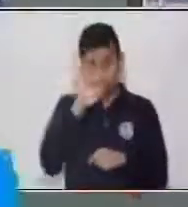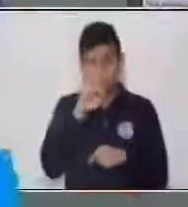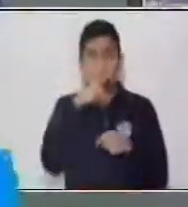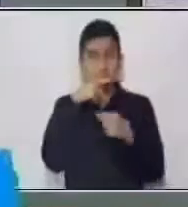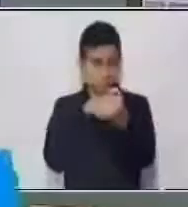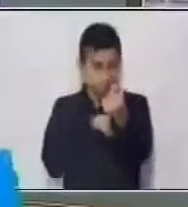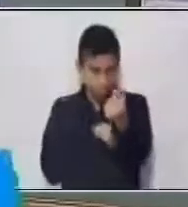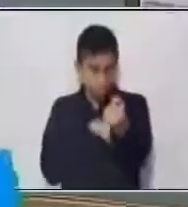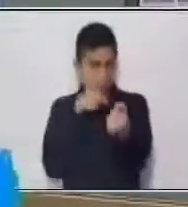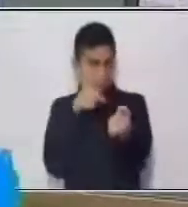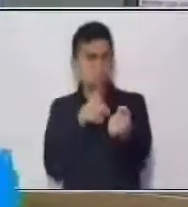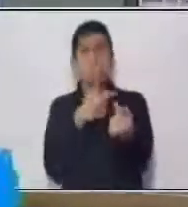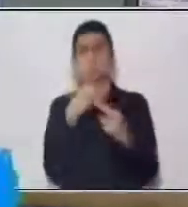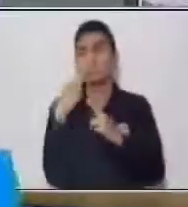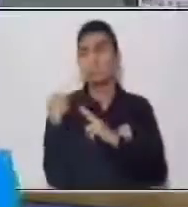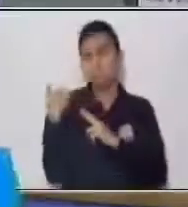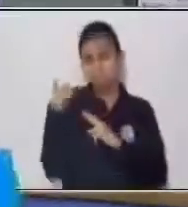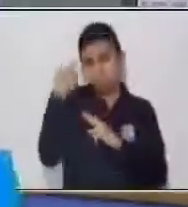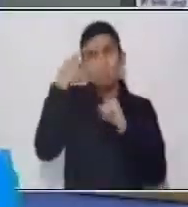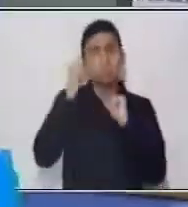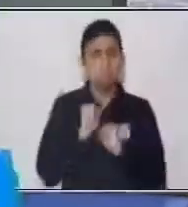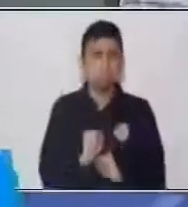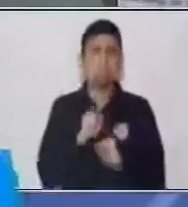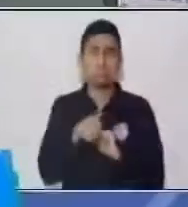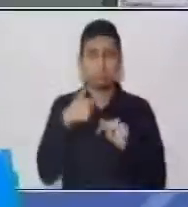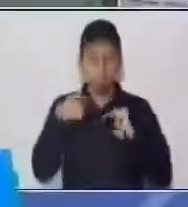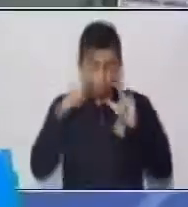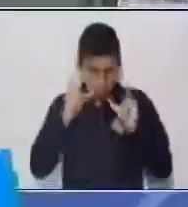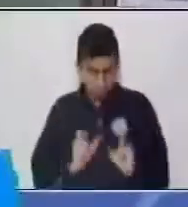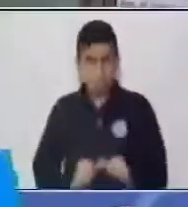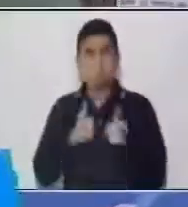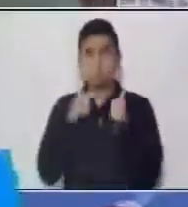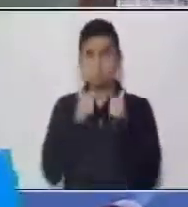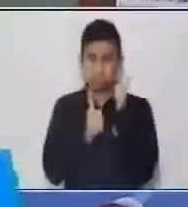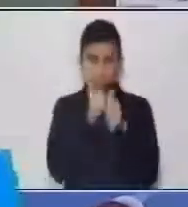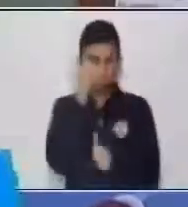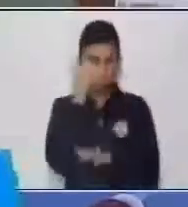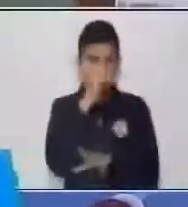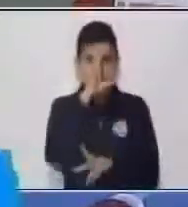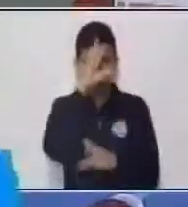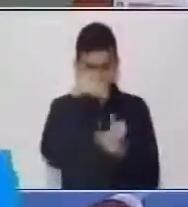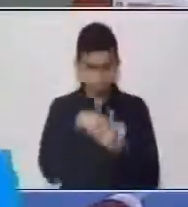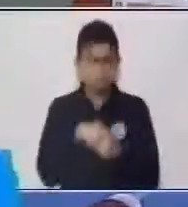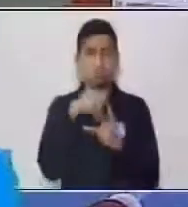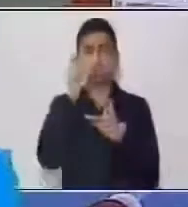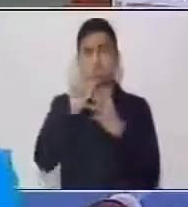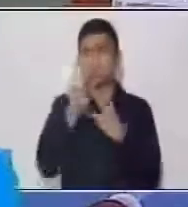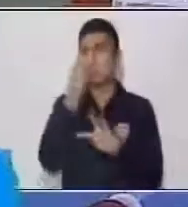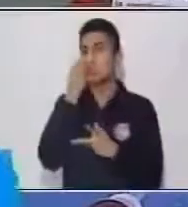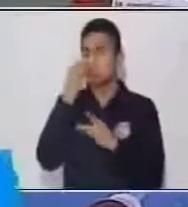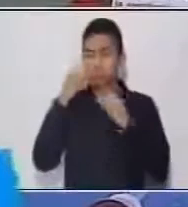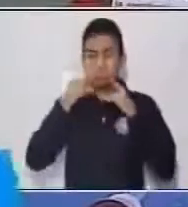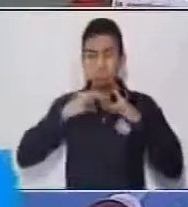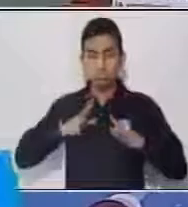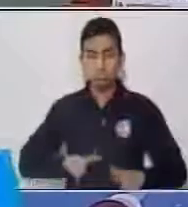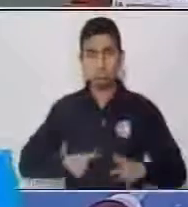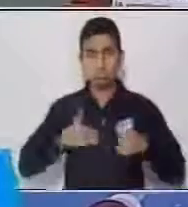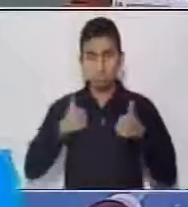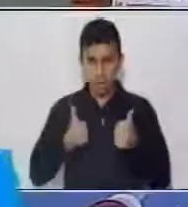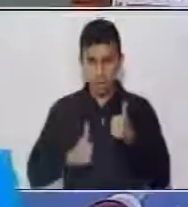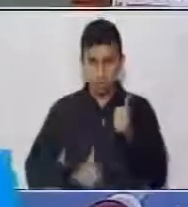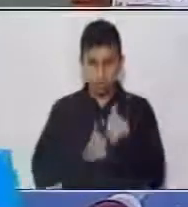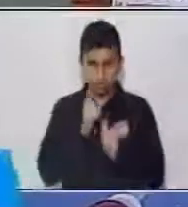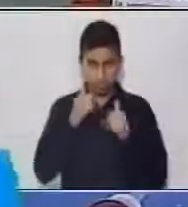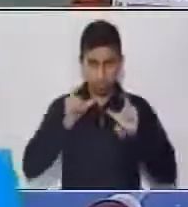encarga de eliminar del cuerpo sustancias de desechos perjudiciales para el cuerpo humano.